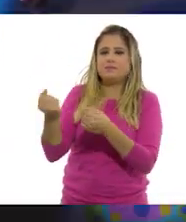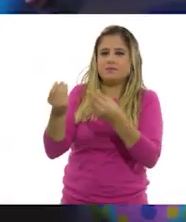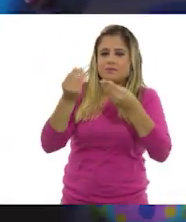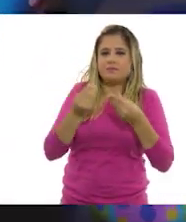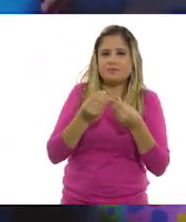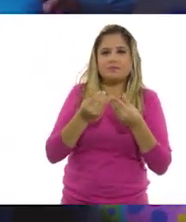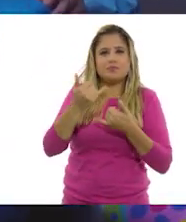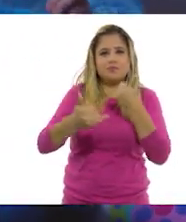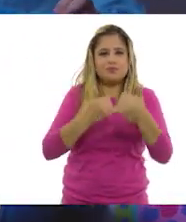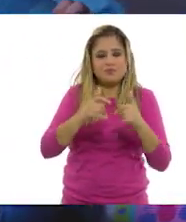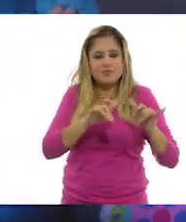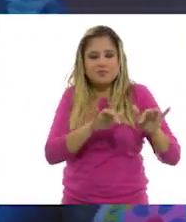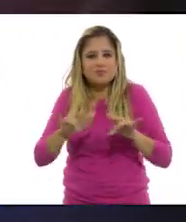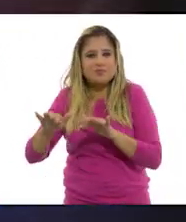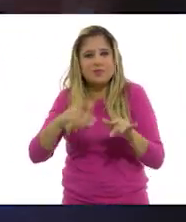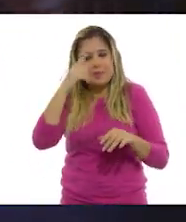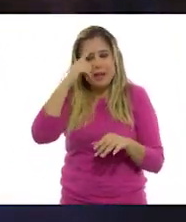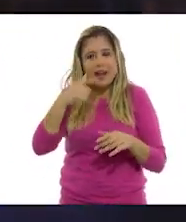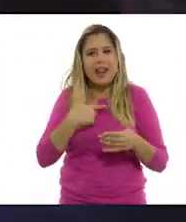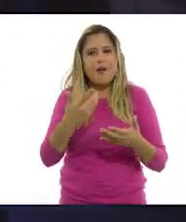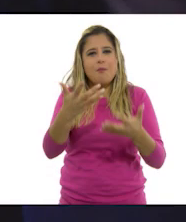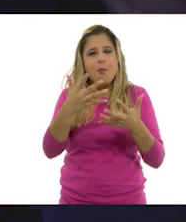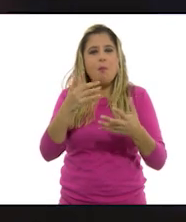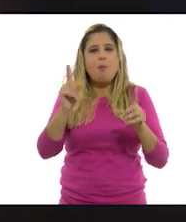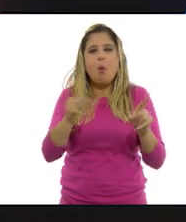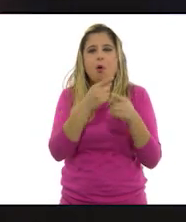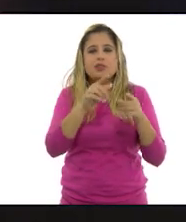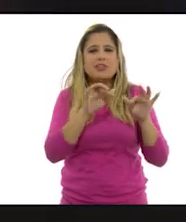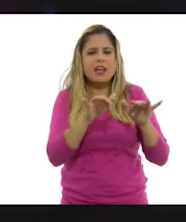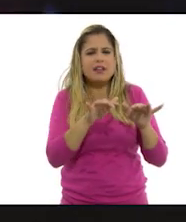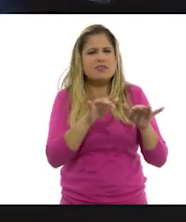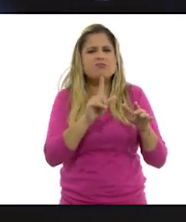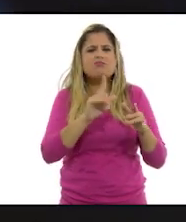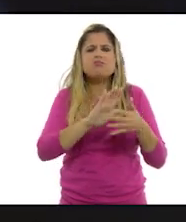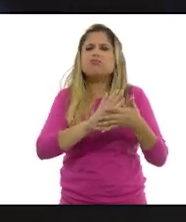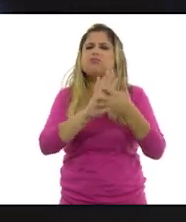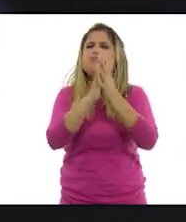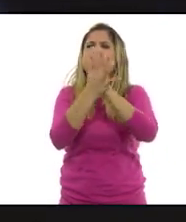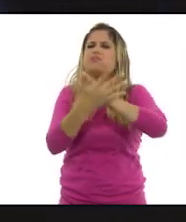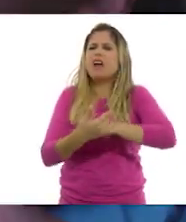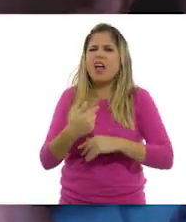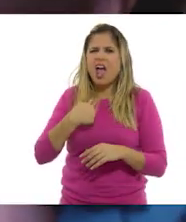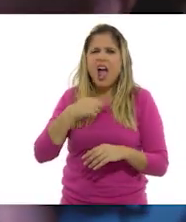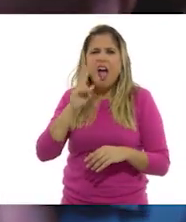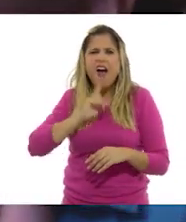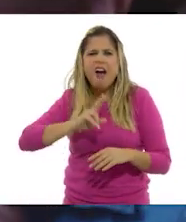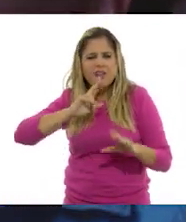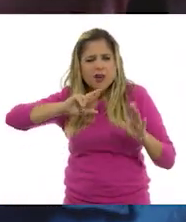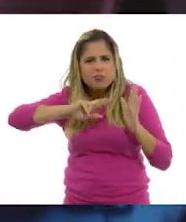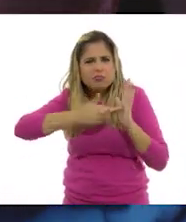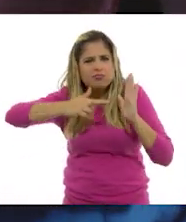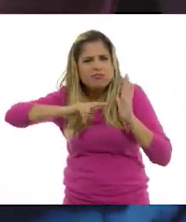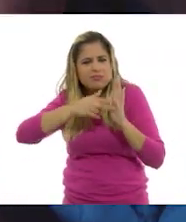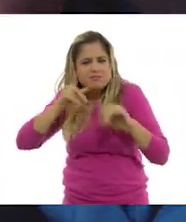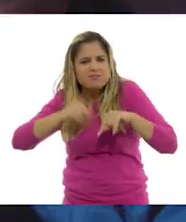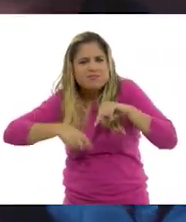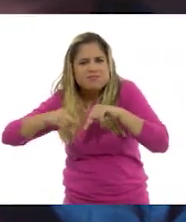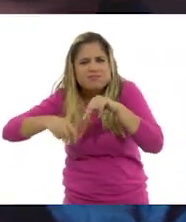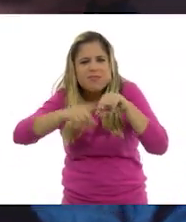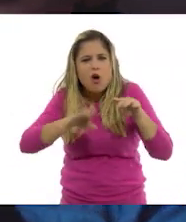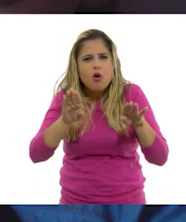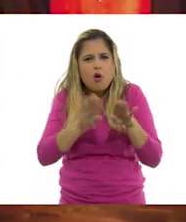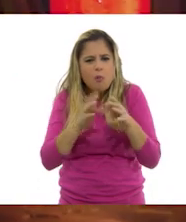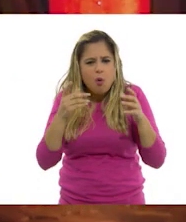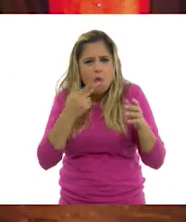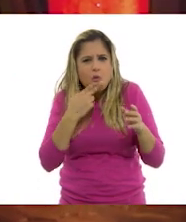con todas las ganas de estimular mi pasión por la música. Aunque la verdad, yo preferí desarmarlo para entender cómo es que funcionaba por